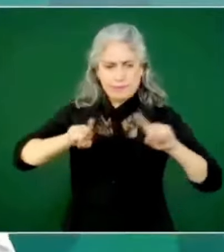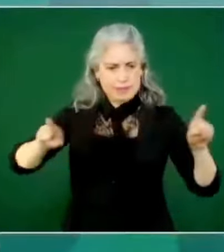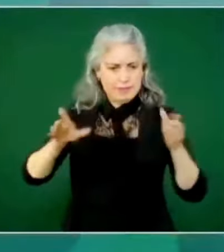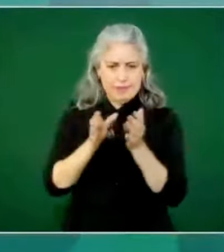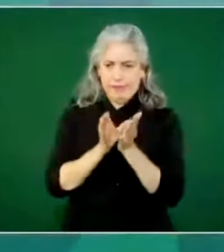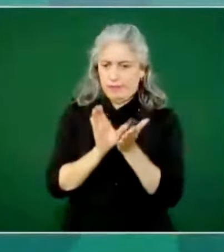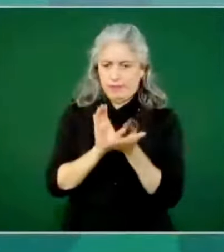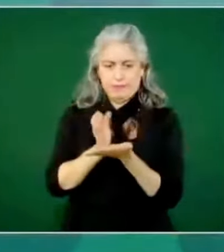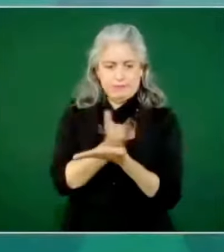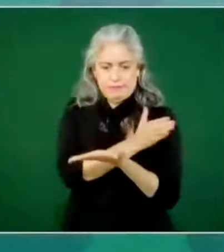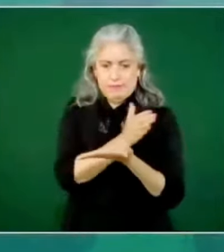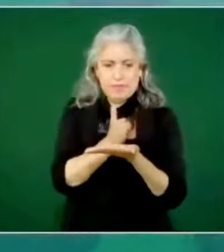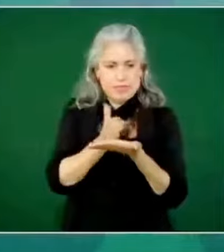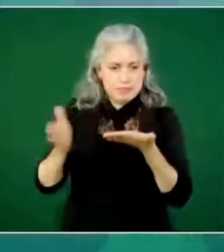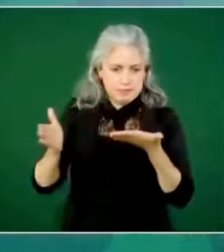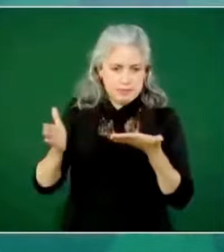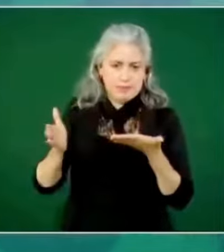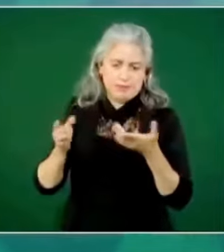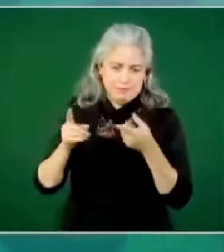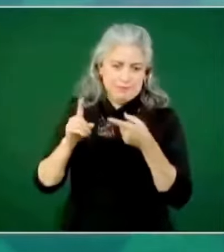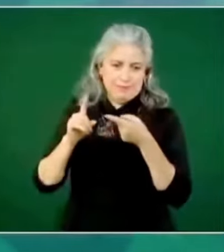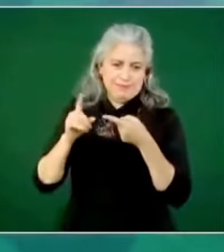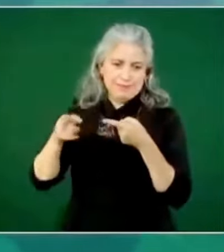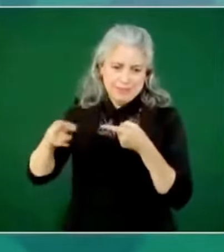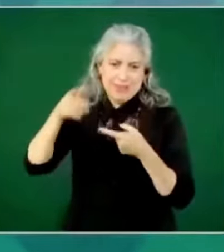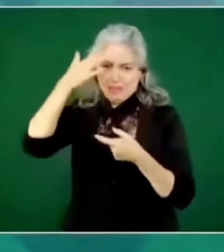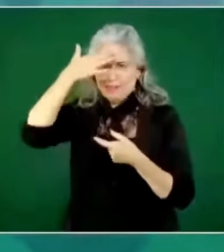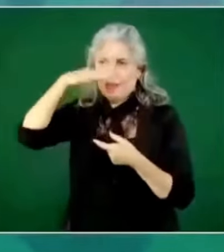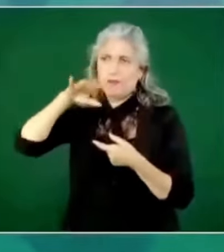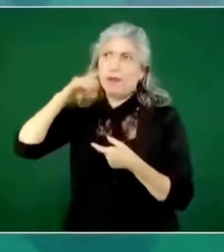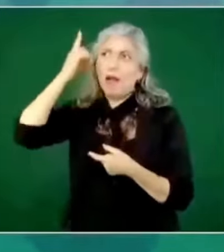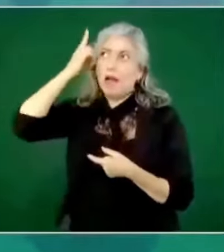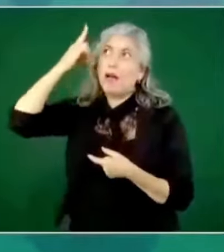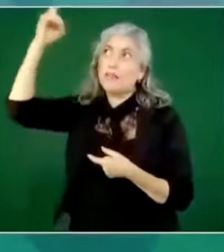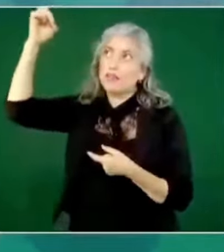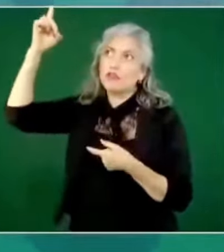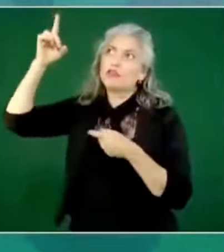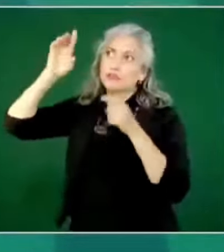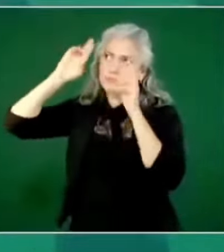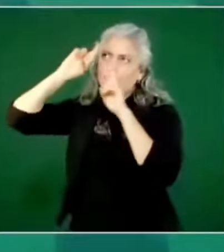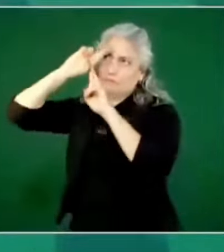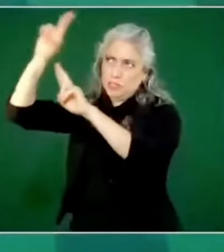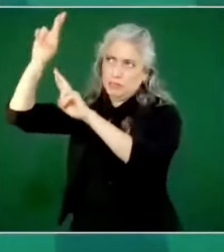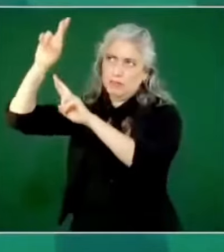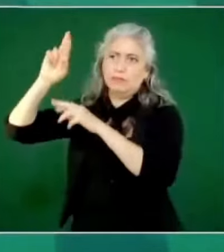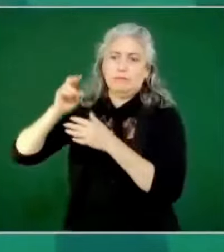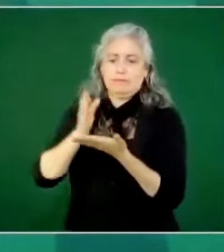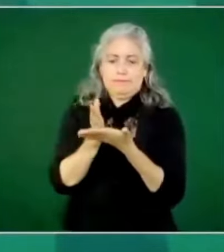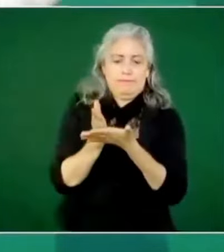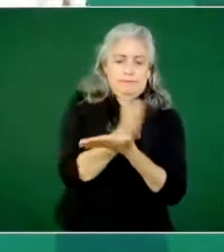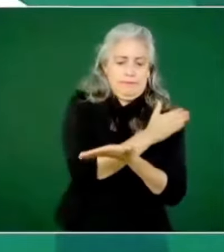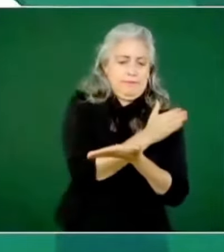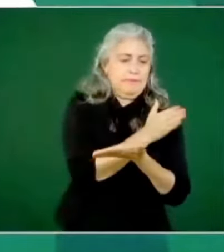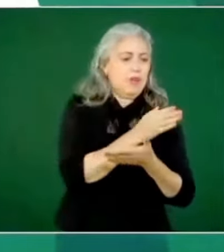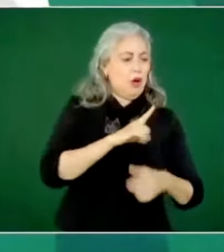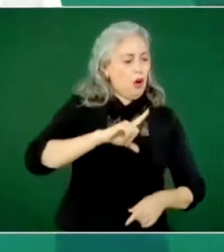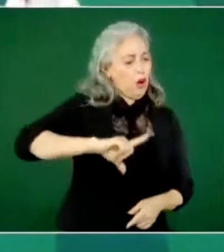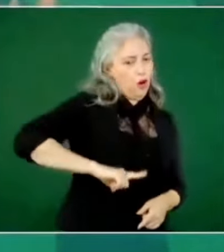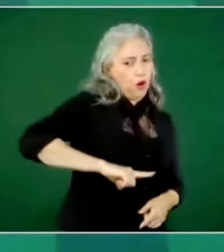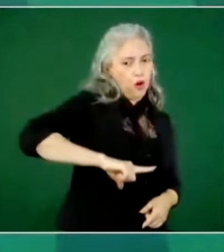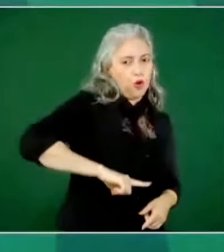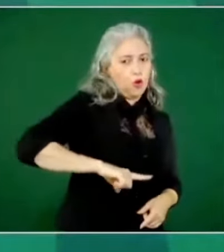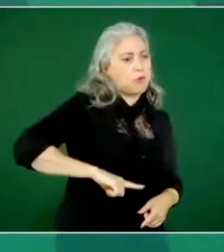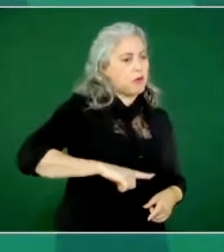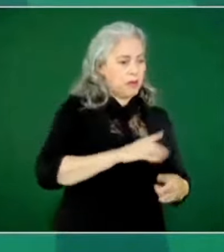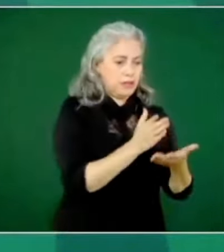César, que en eso fue único. En ningún país se llevó a